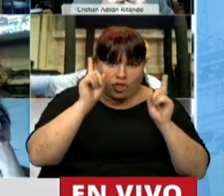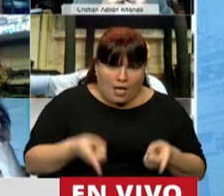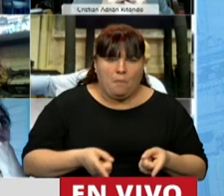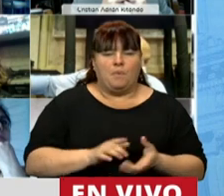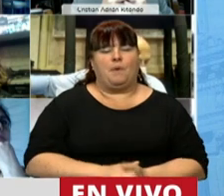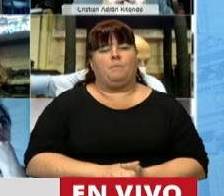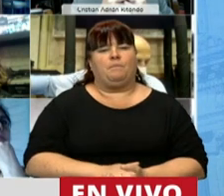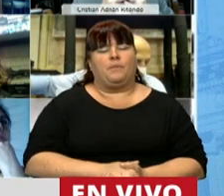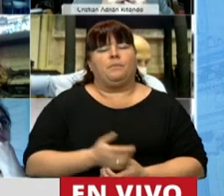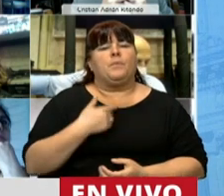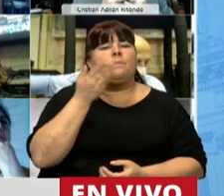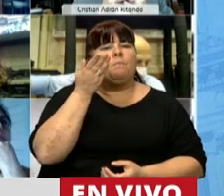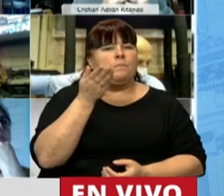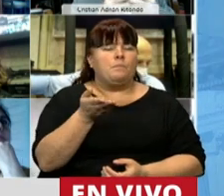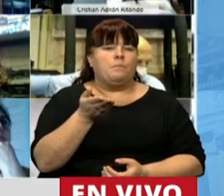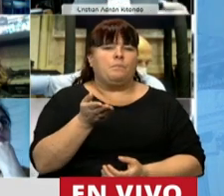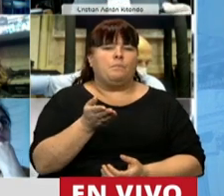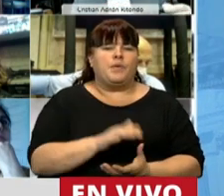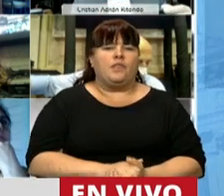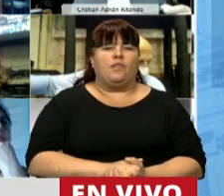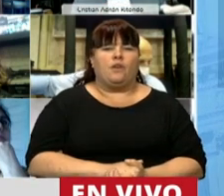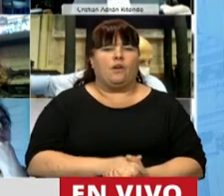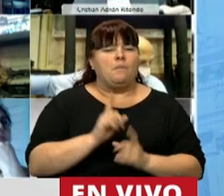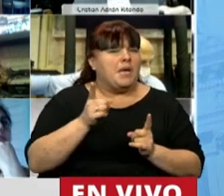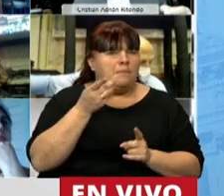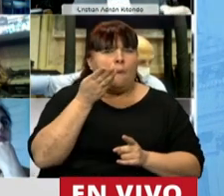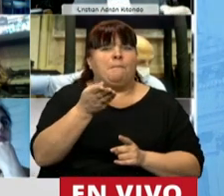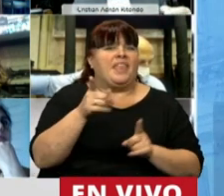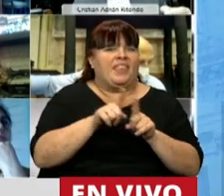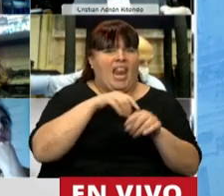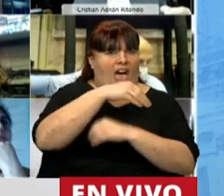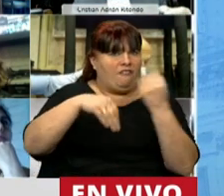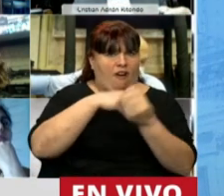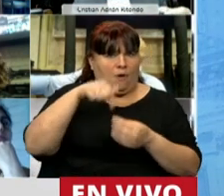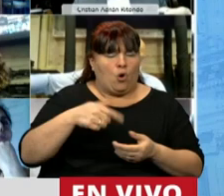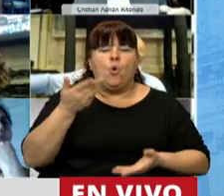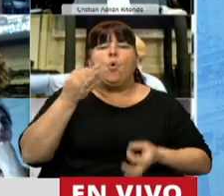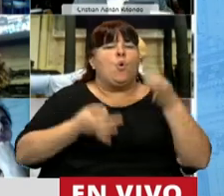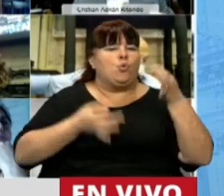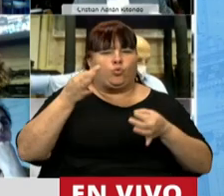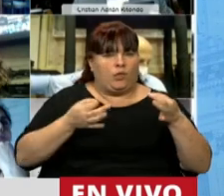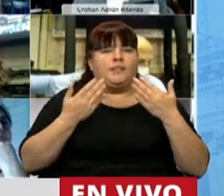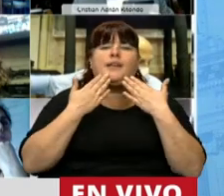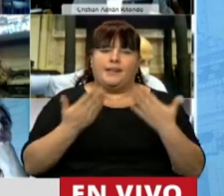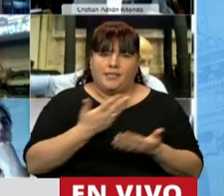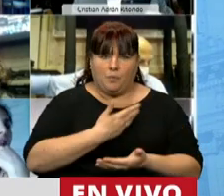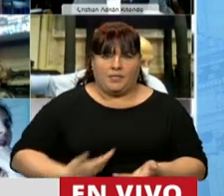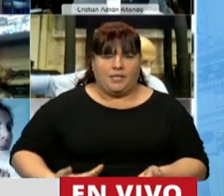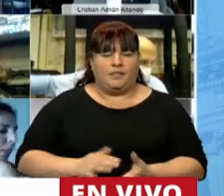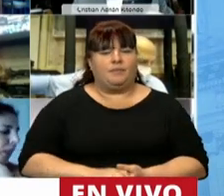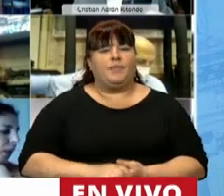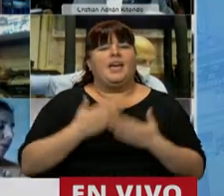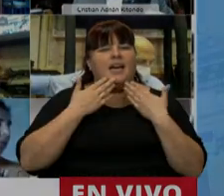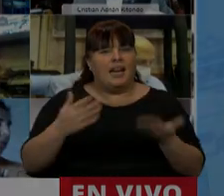contexto. Y pido lo que pedirían sus familias hoy, justicia. Gracias, señor Presidente.